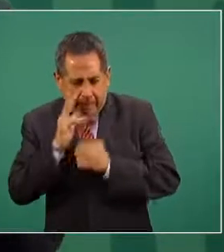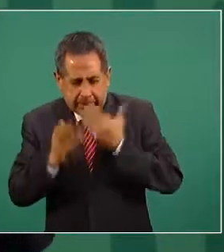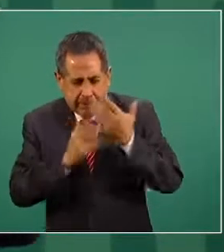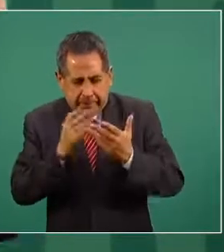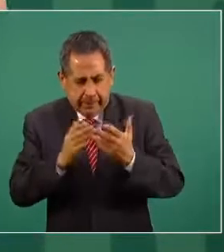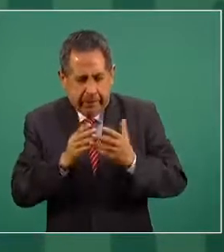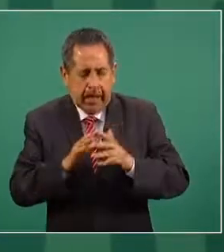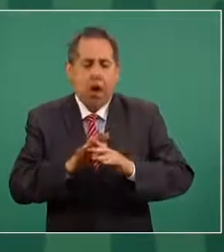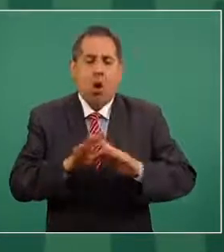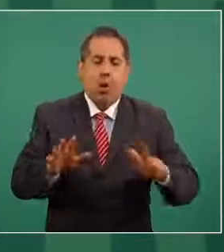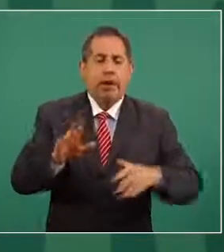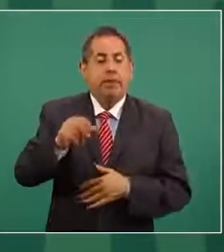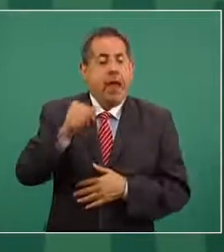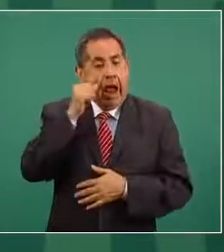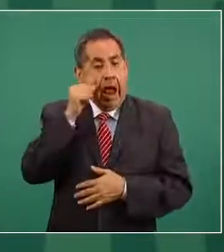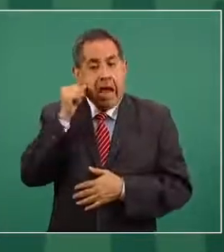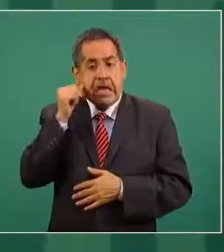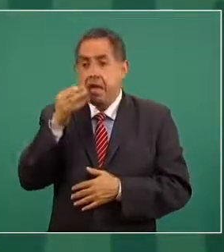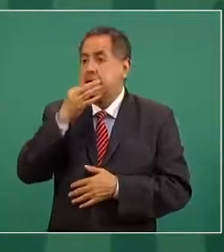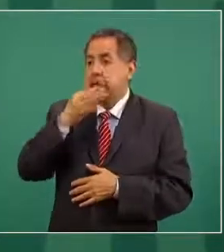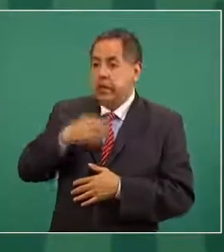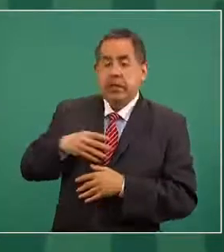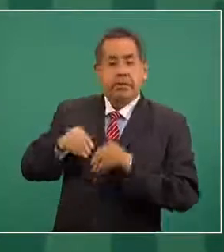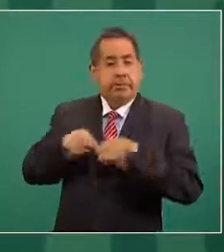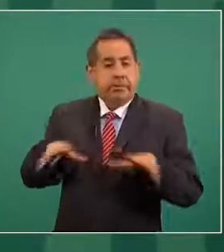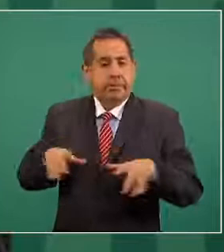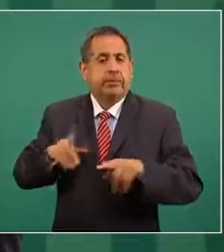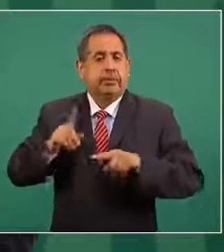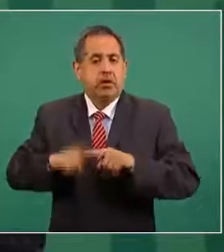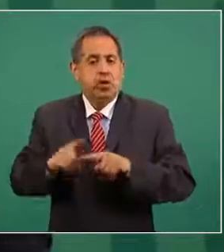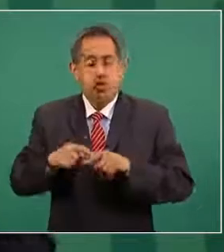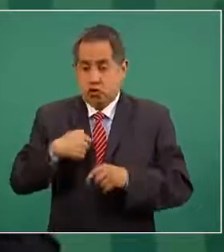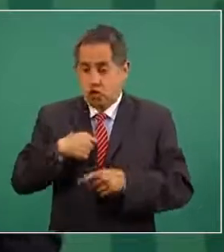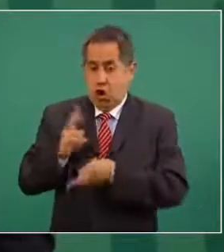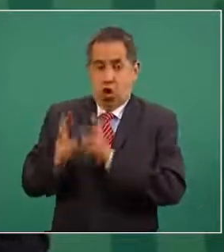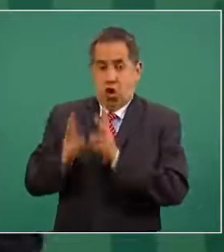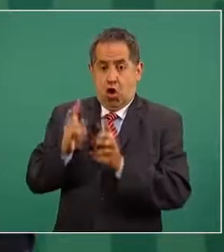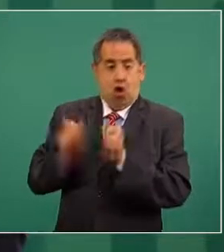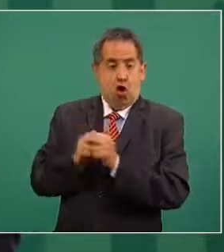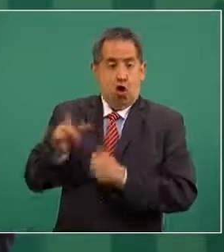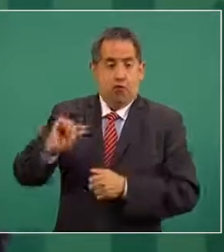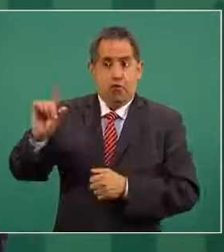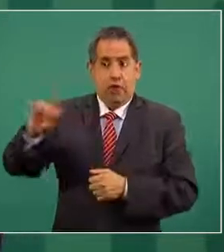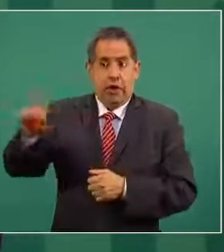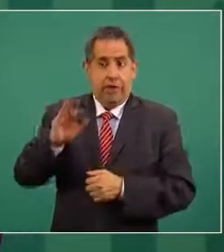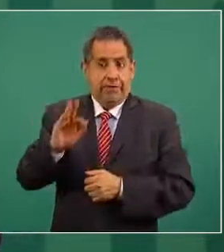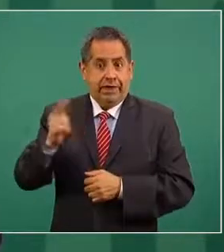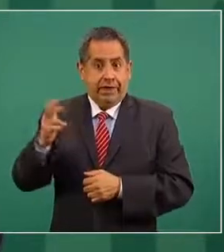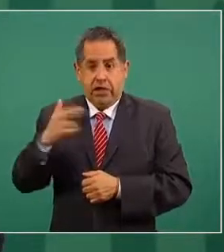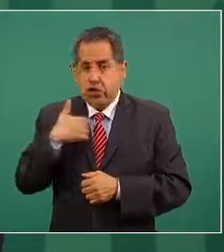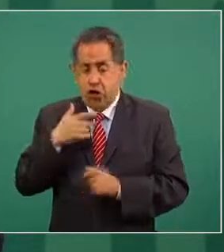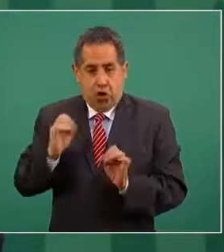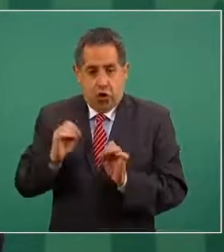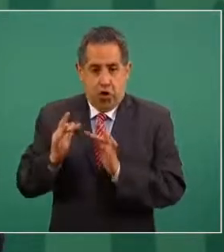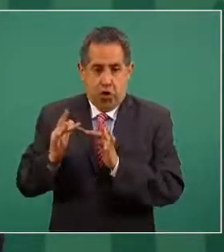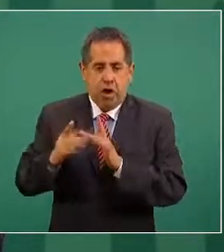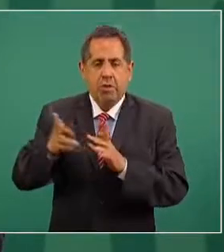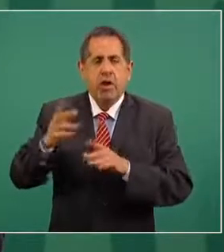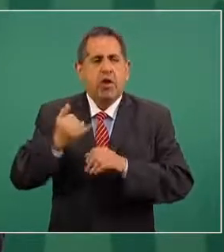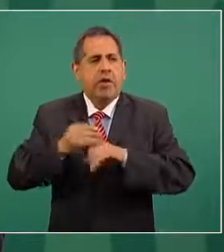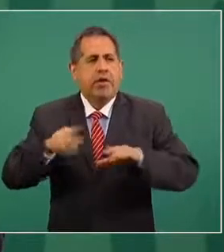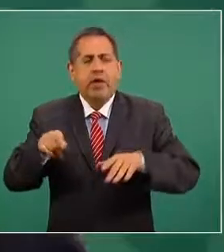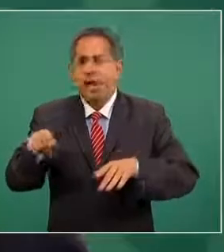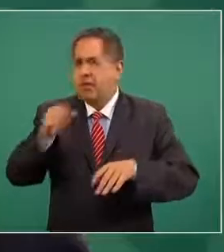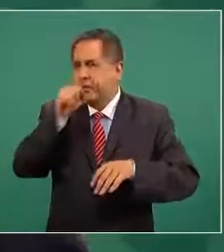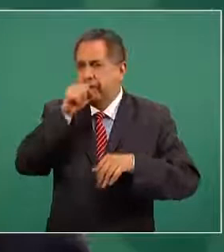Bueno, nos enteramos su servidor por este boletín, no he hablado con los funcionarios de la Fiscalía, pero ¿qué es lo que dice